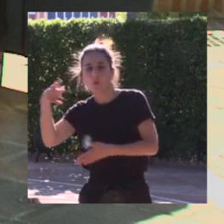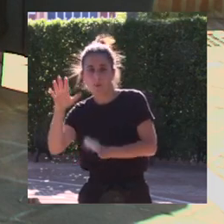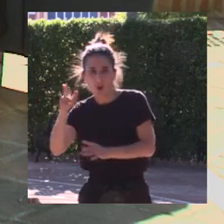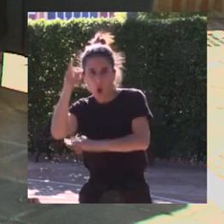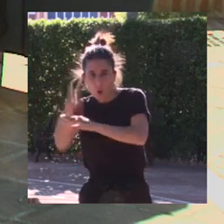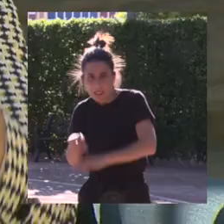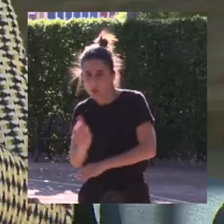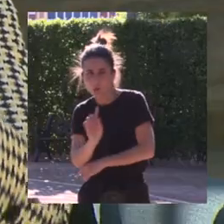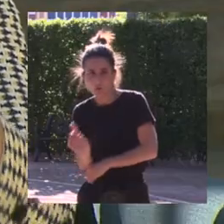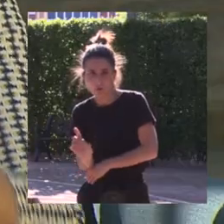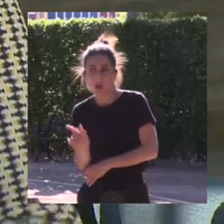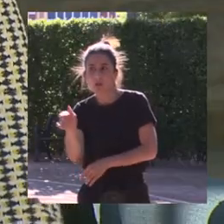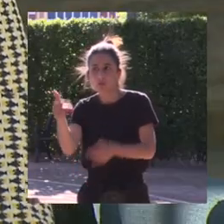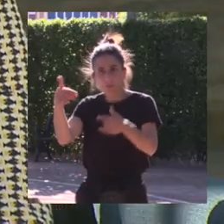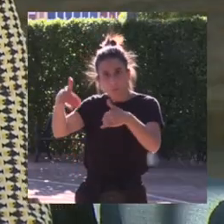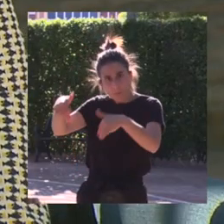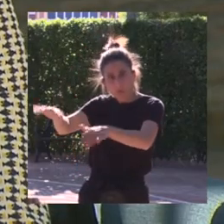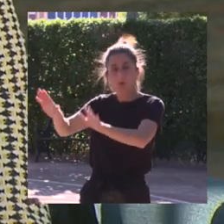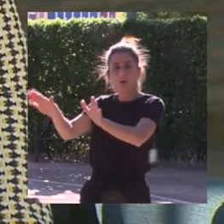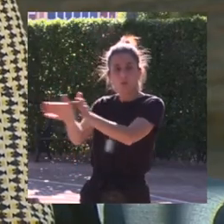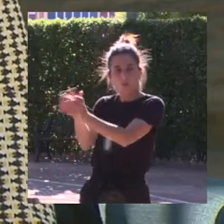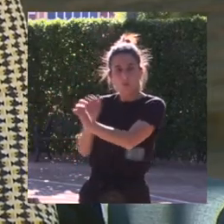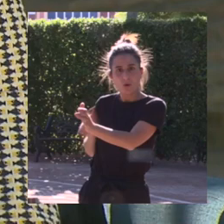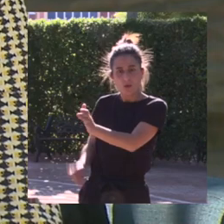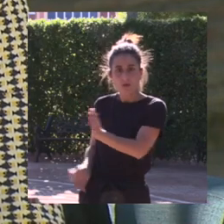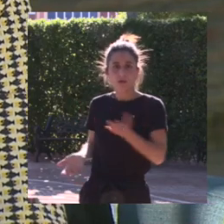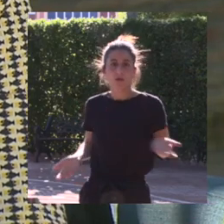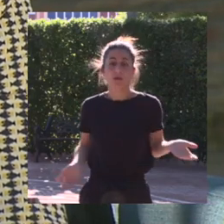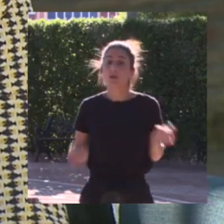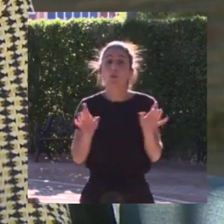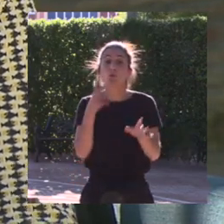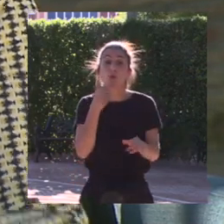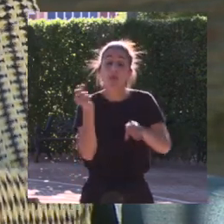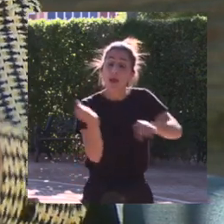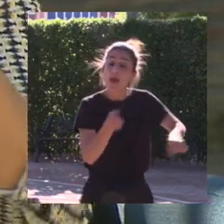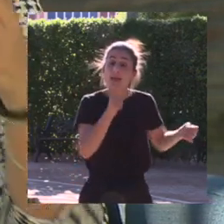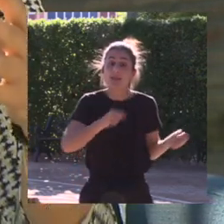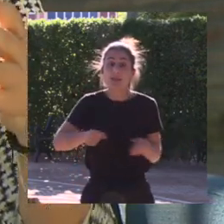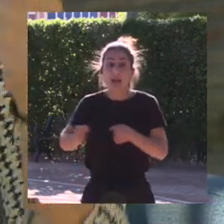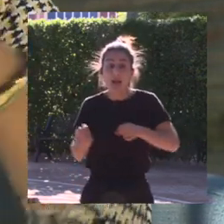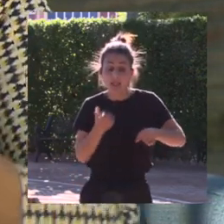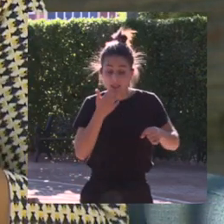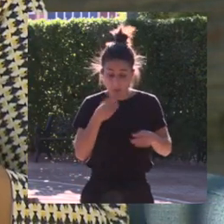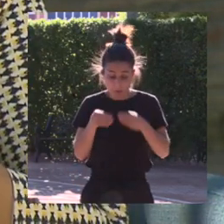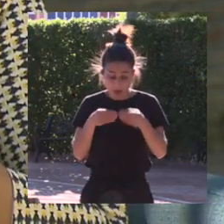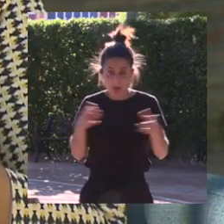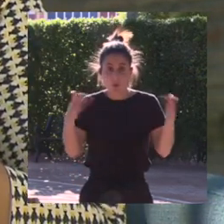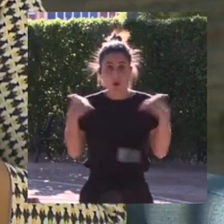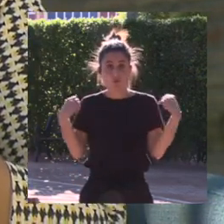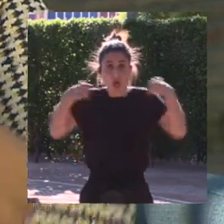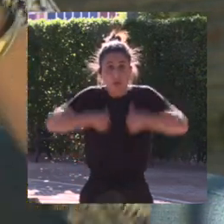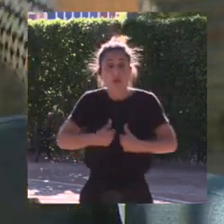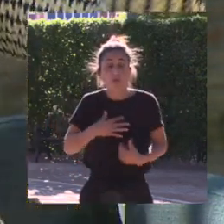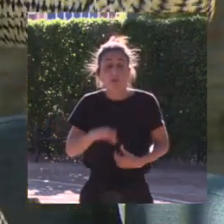qué eso está reservado para unos poquitos es igual que puedes ir a esquiar sin tener nada de material y con una cazadora